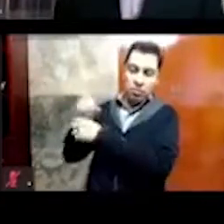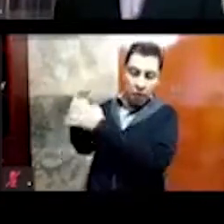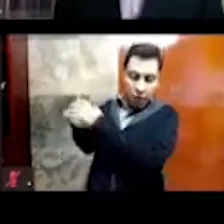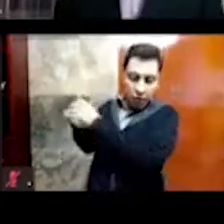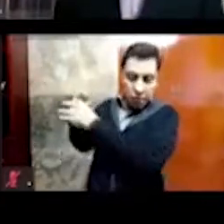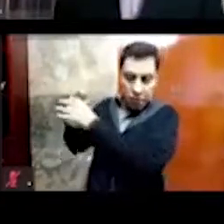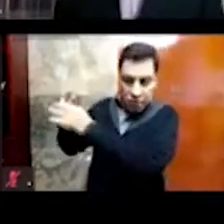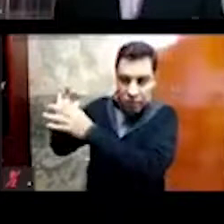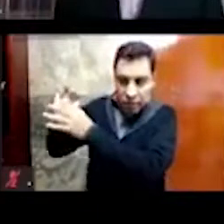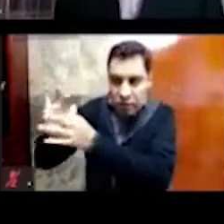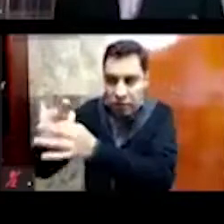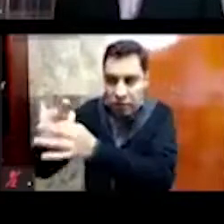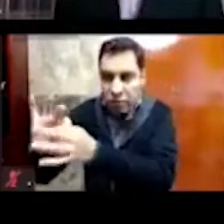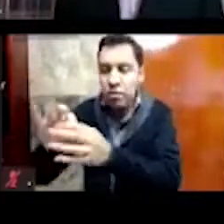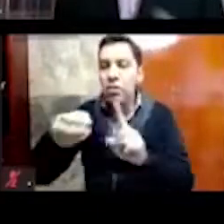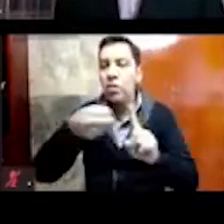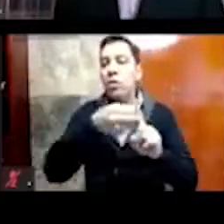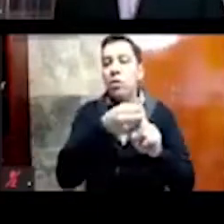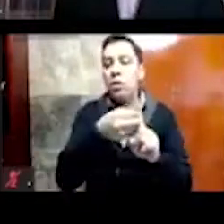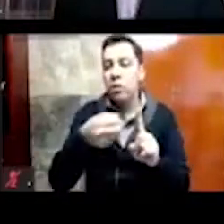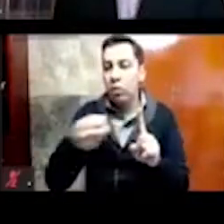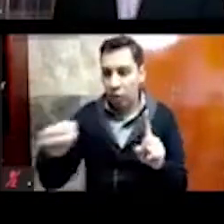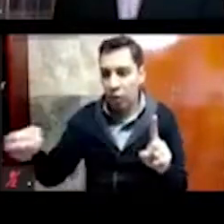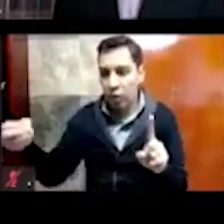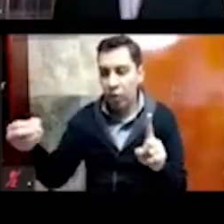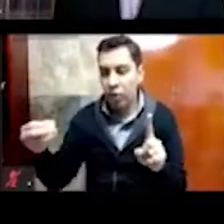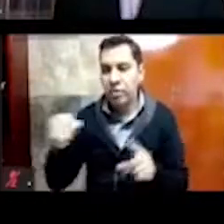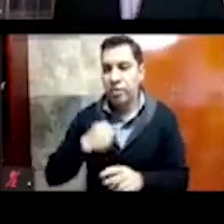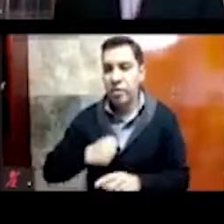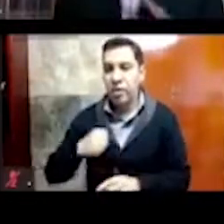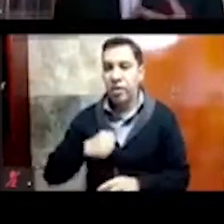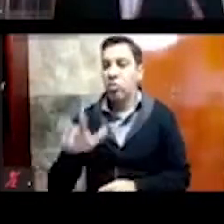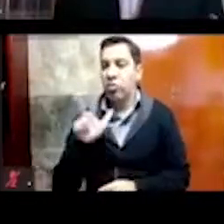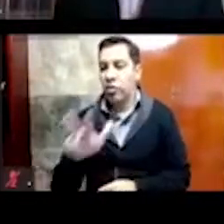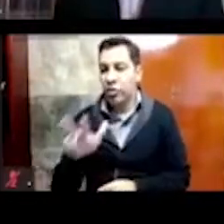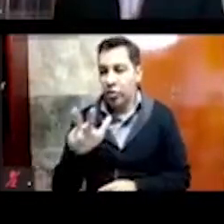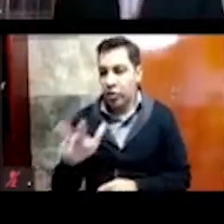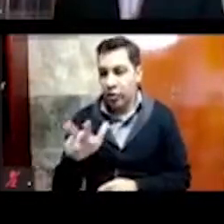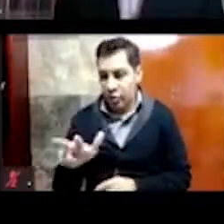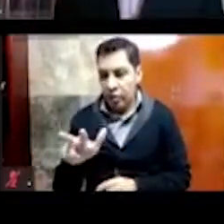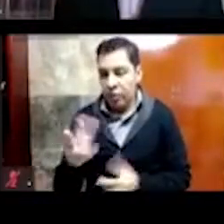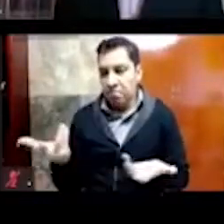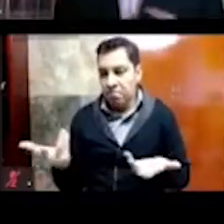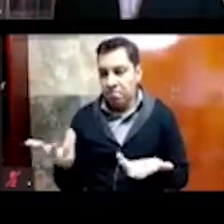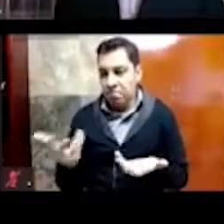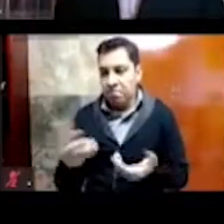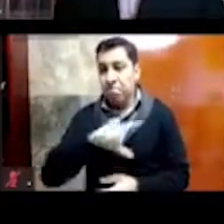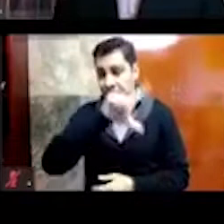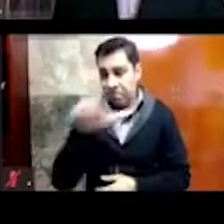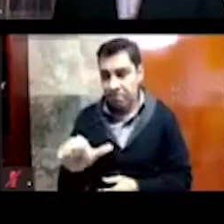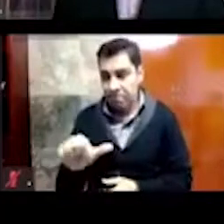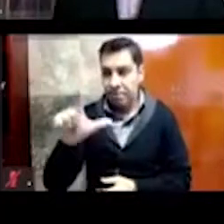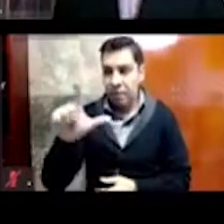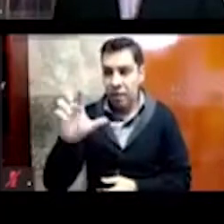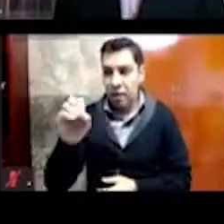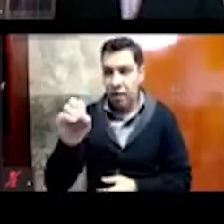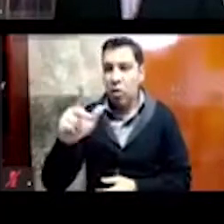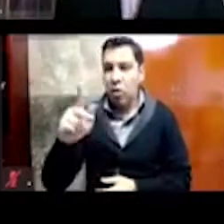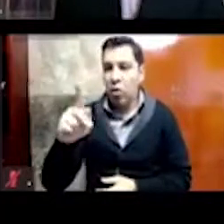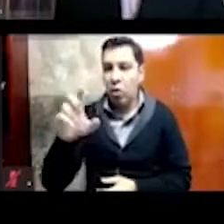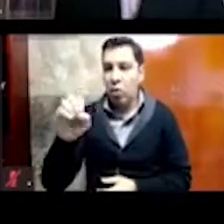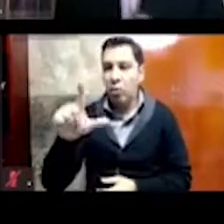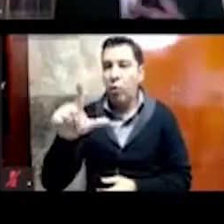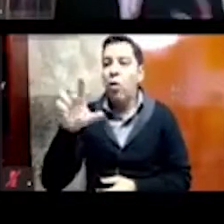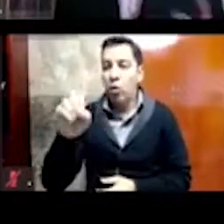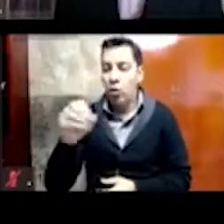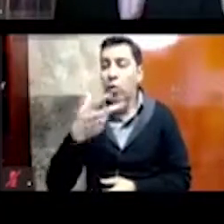desde la segunda mitad del siglo XVIII, después don Leopoldo Batres, que también hizo grandes aportes,